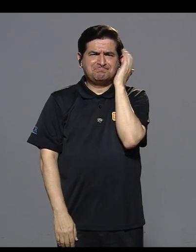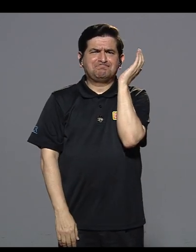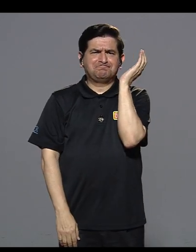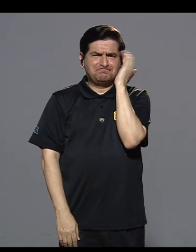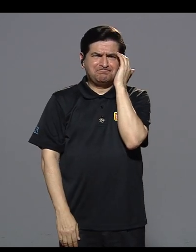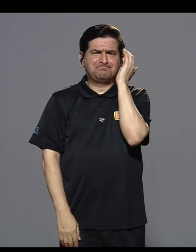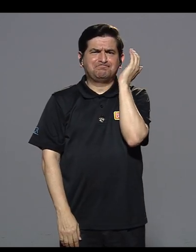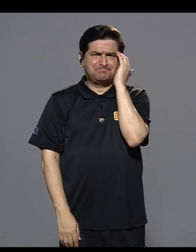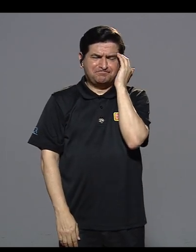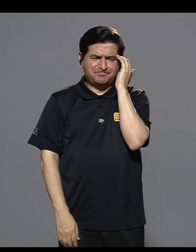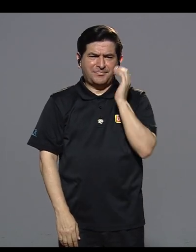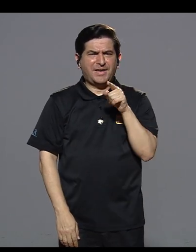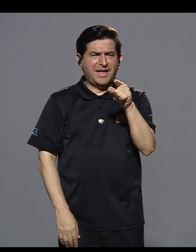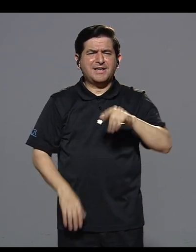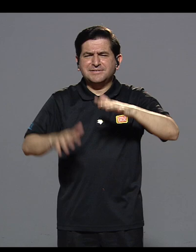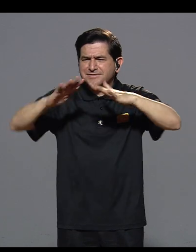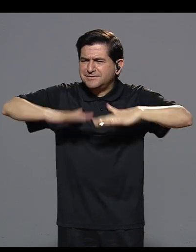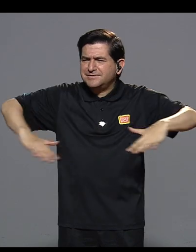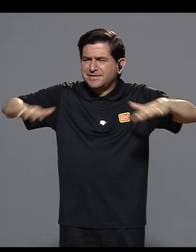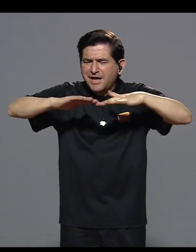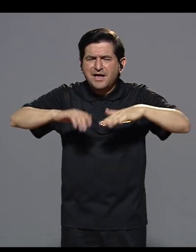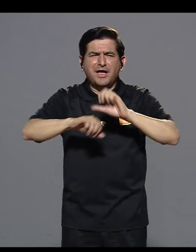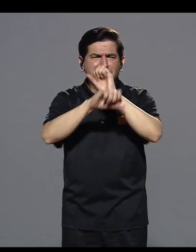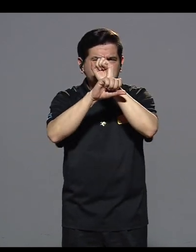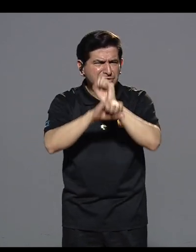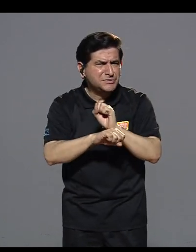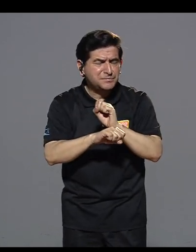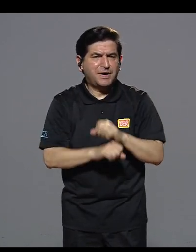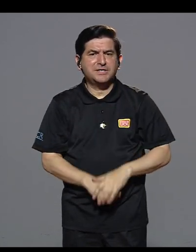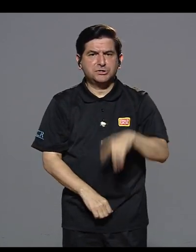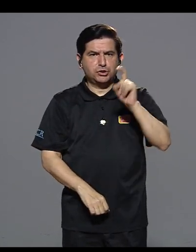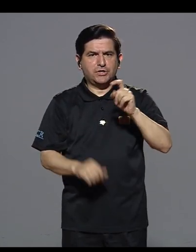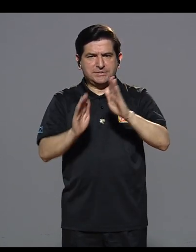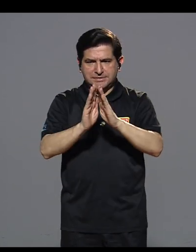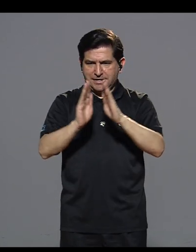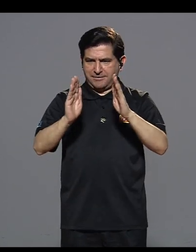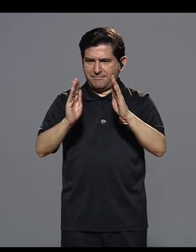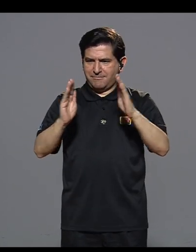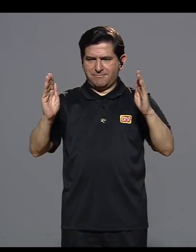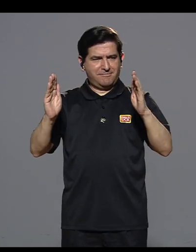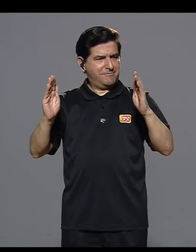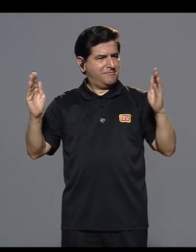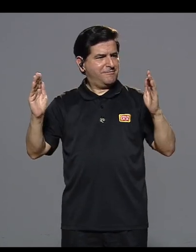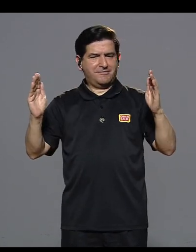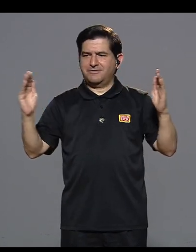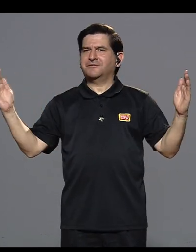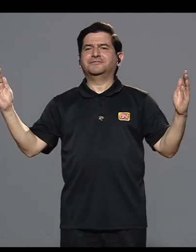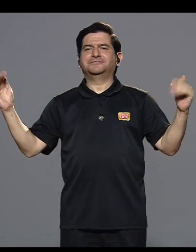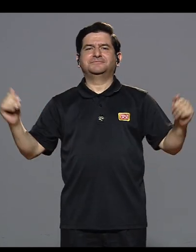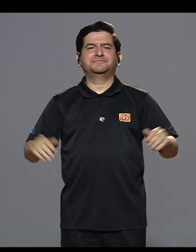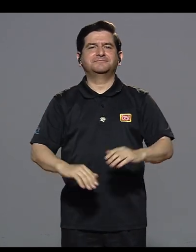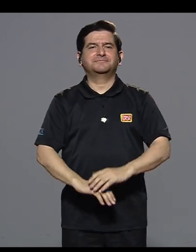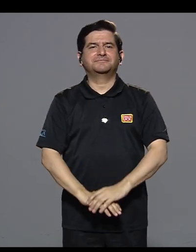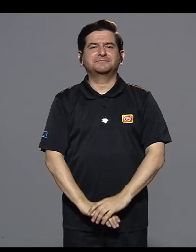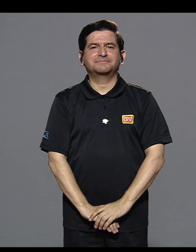que esa burbuja en que estamos acostumbrados, pues siempre tiene que ir un poco más allá.